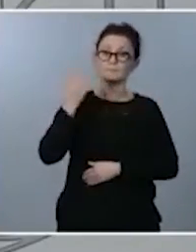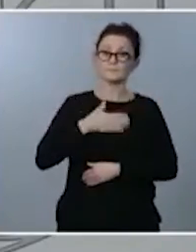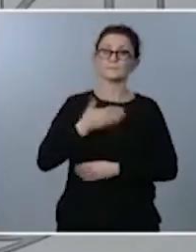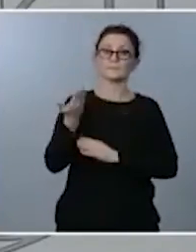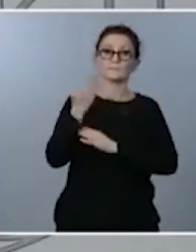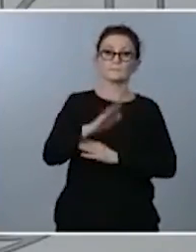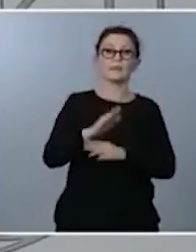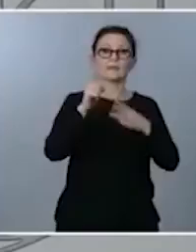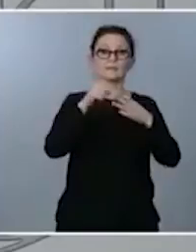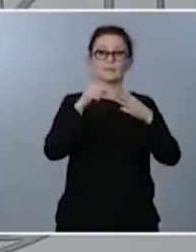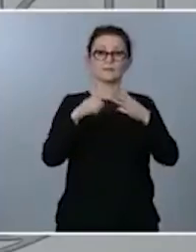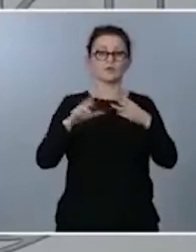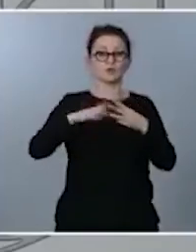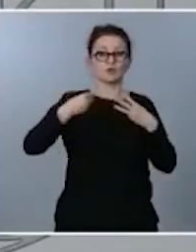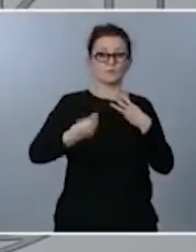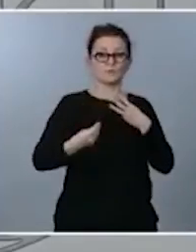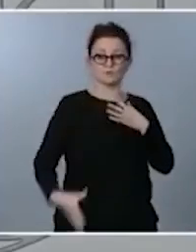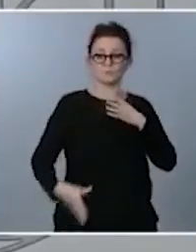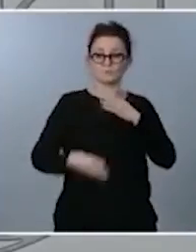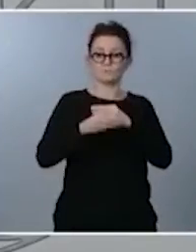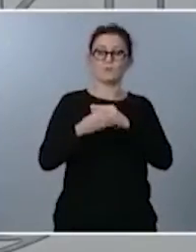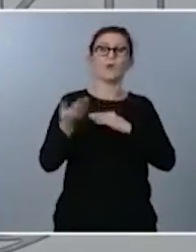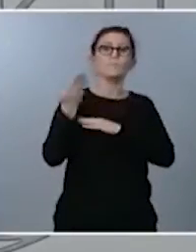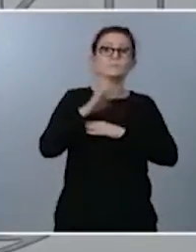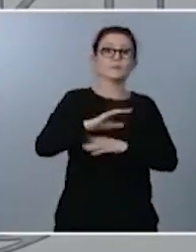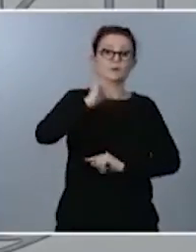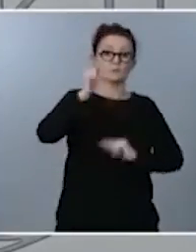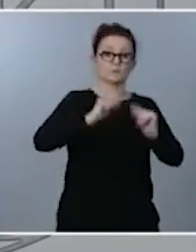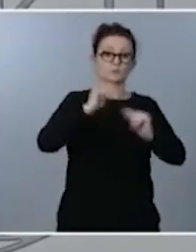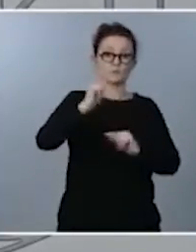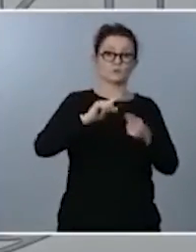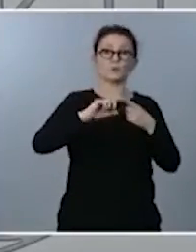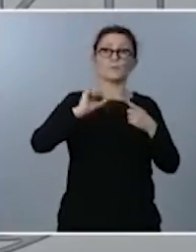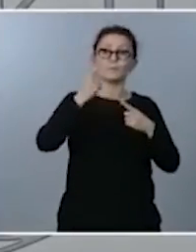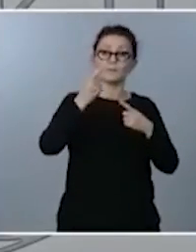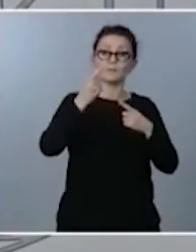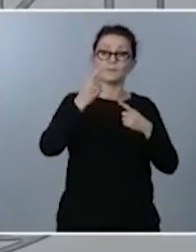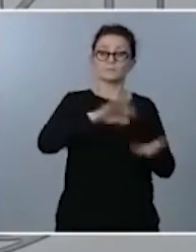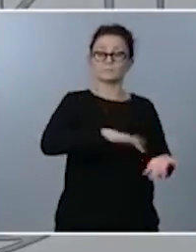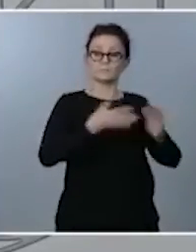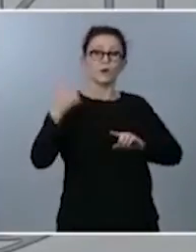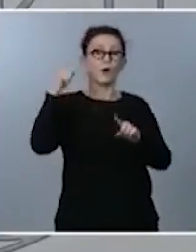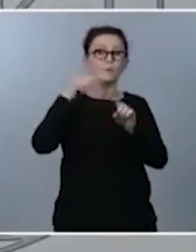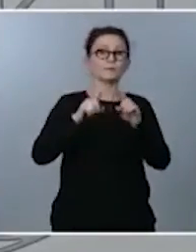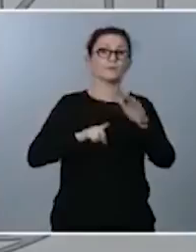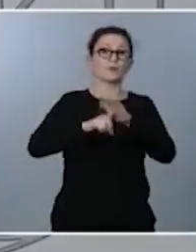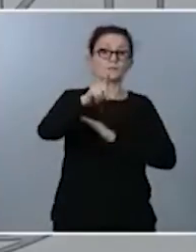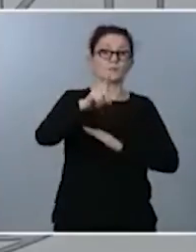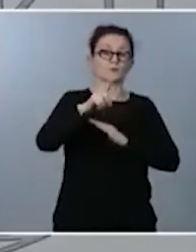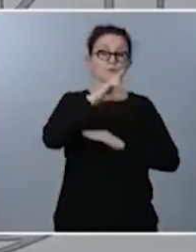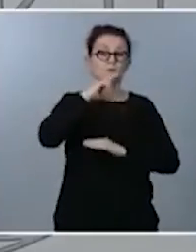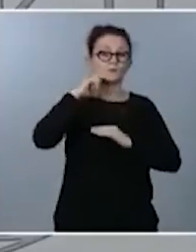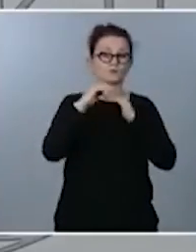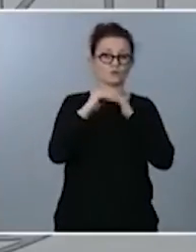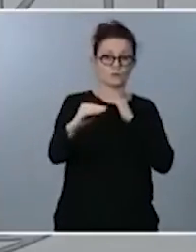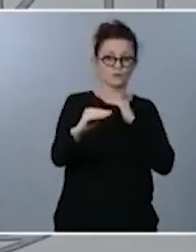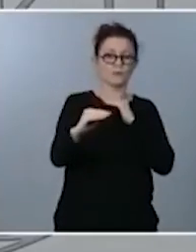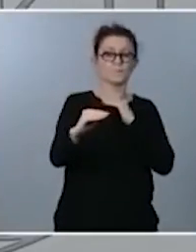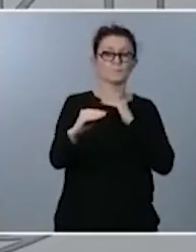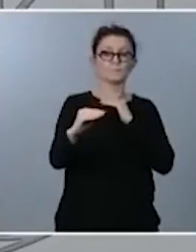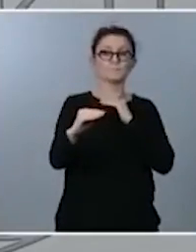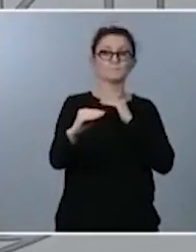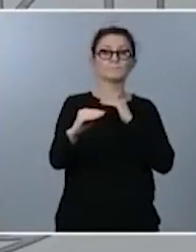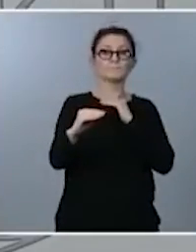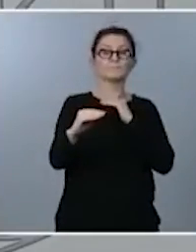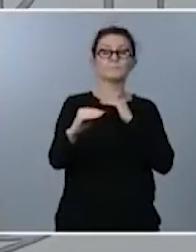acompañan la presentación de presupuesto uno tiene que ver con la implementación de objetivos de desarrollo sostenible va a tener un ejemplar